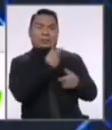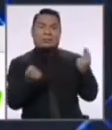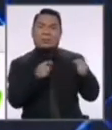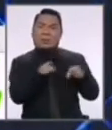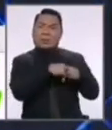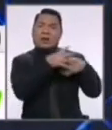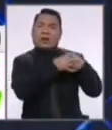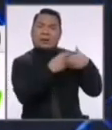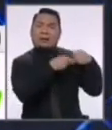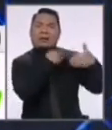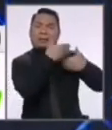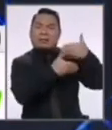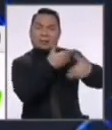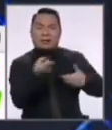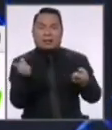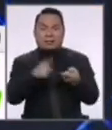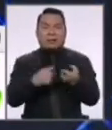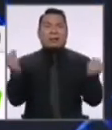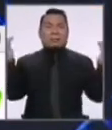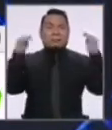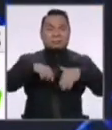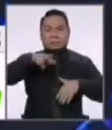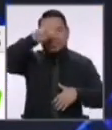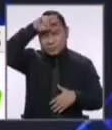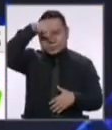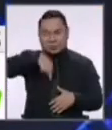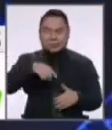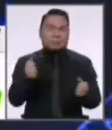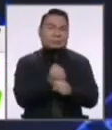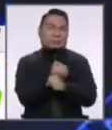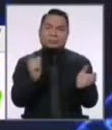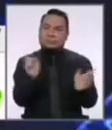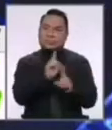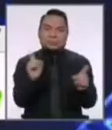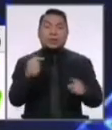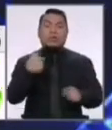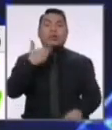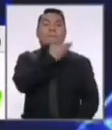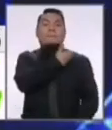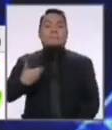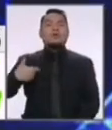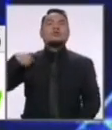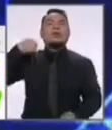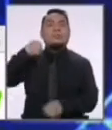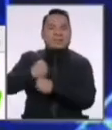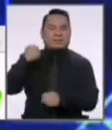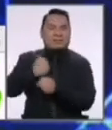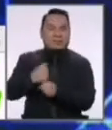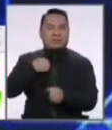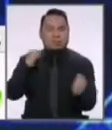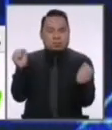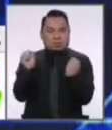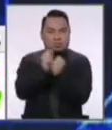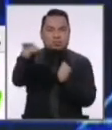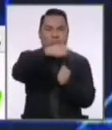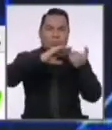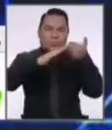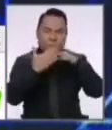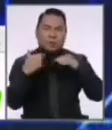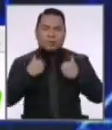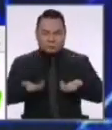traído a la dramática situación que estamos atravesando en estos momentos. Yo quiero ser presidenta para hacer mi chamba para estar al lado del pueblo para